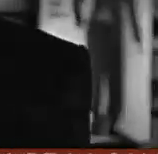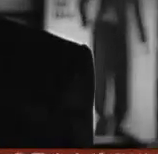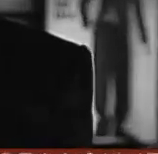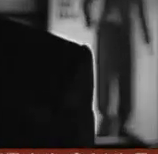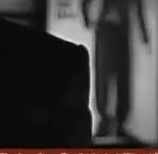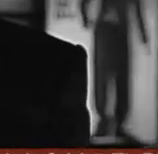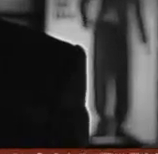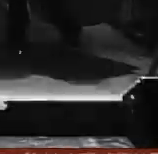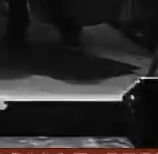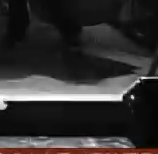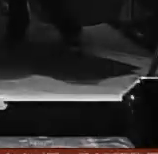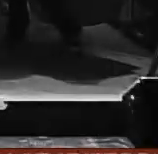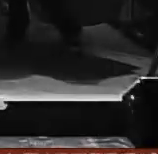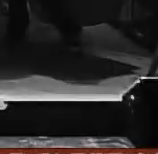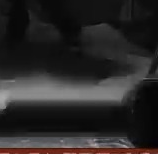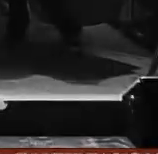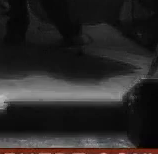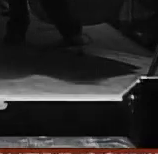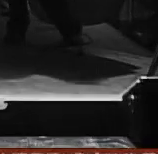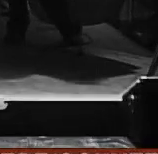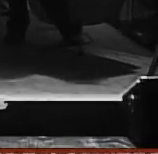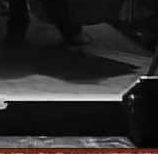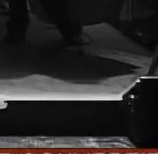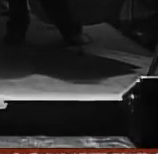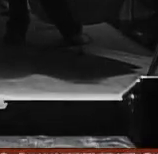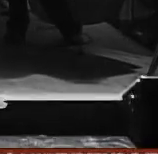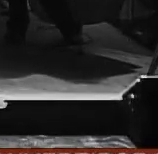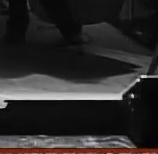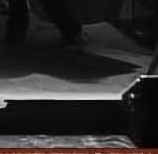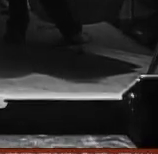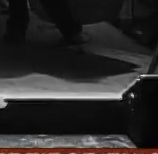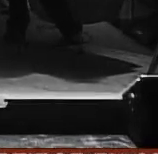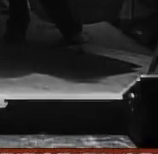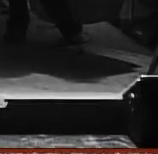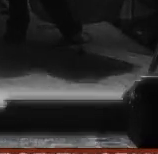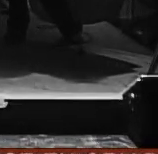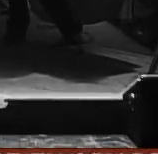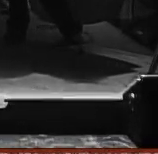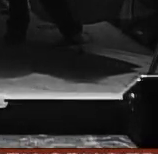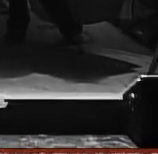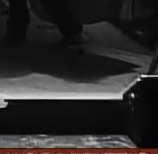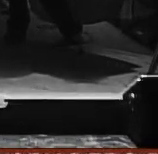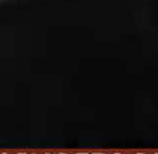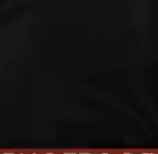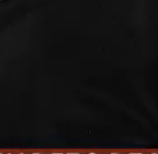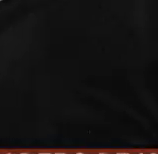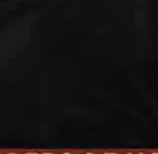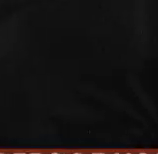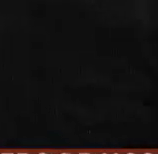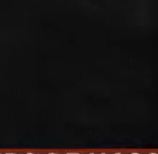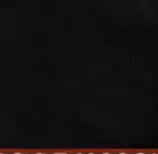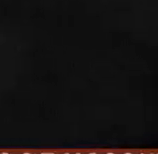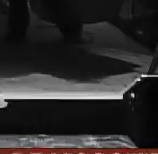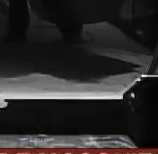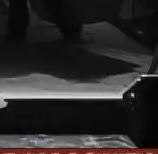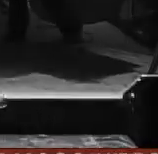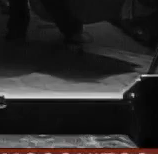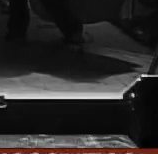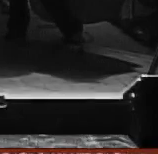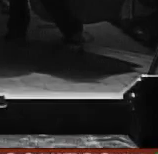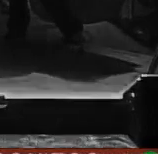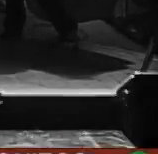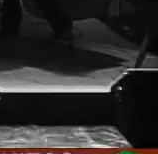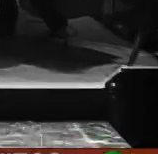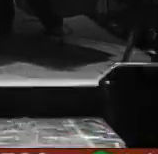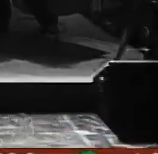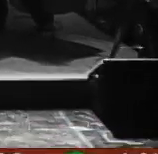muy fina muy especializada pero con una propuesta que te llega por ejemplo hablabas de una serie que